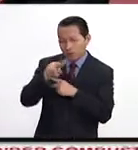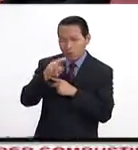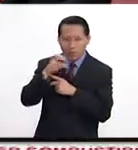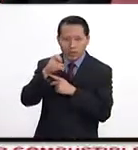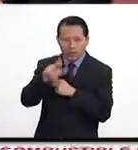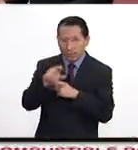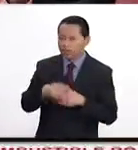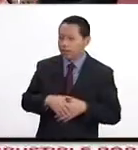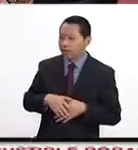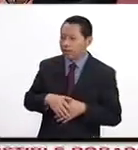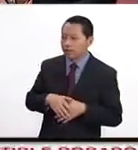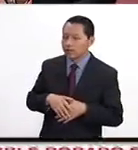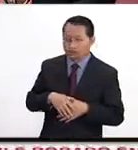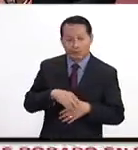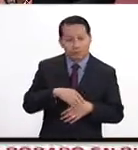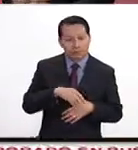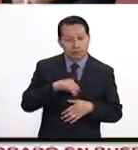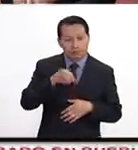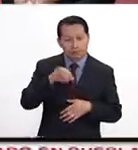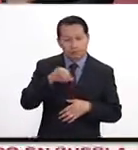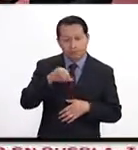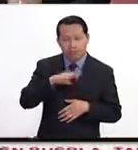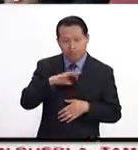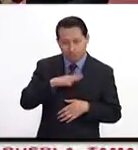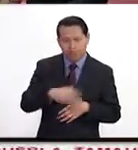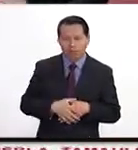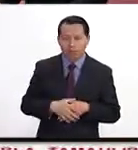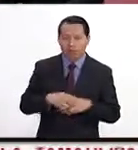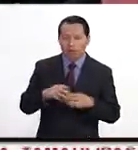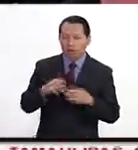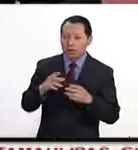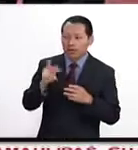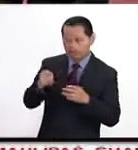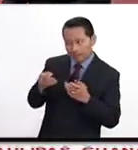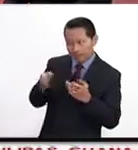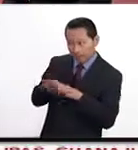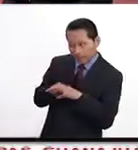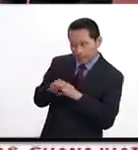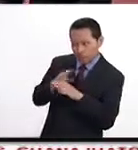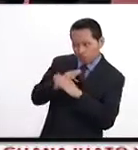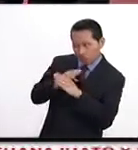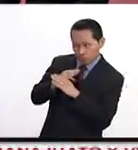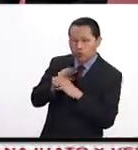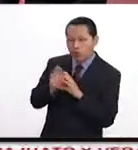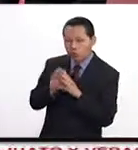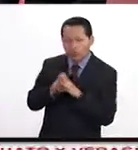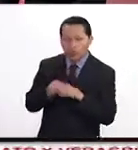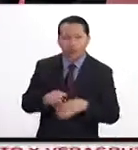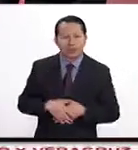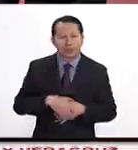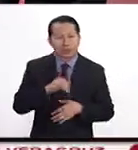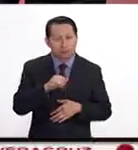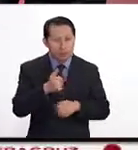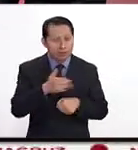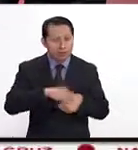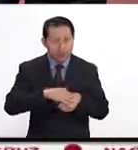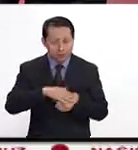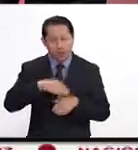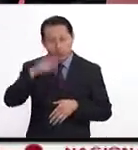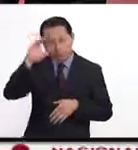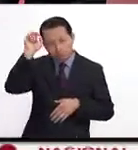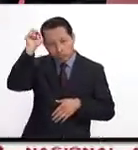evidentemente. O un régimen cerrado o más cerrado. Sí, sí, sí. Además la administración de Donald Trump